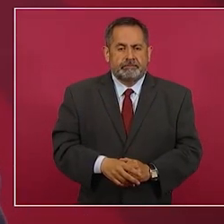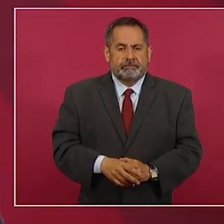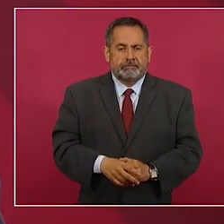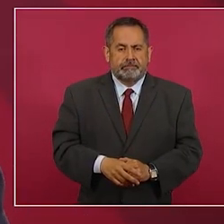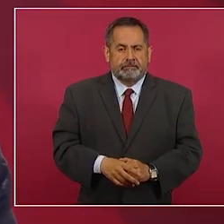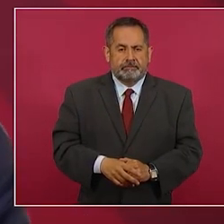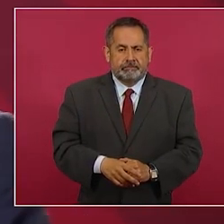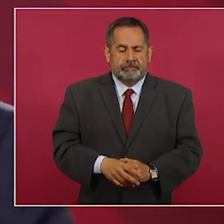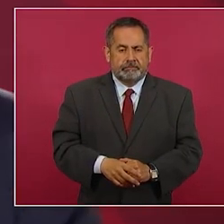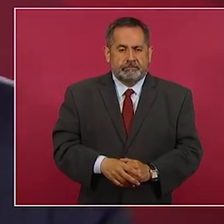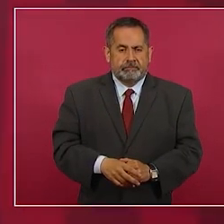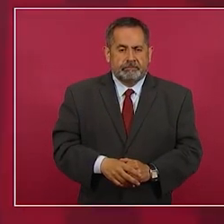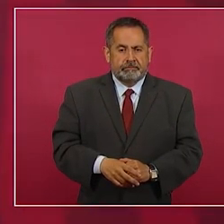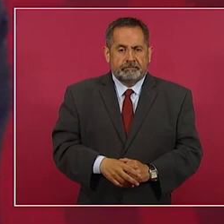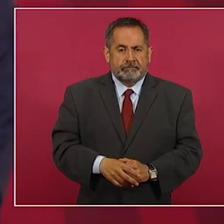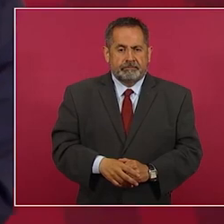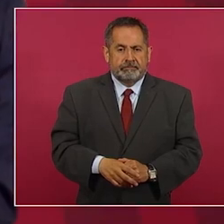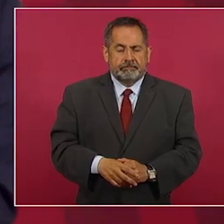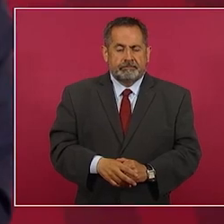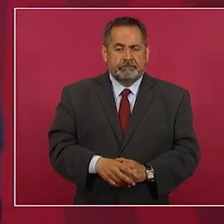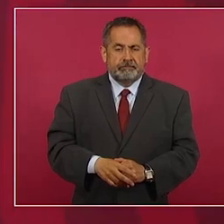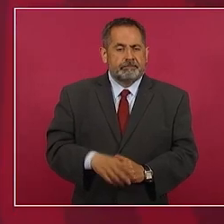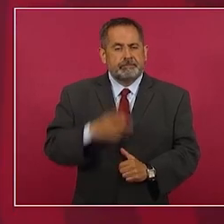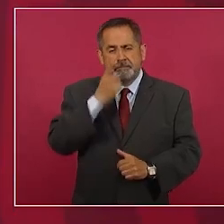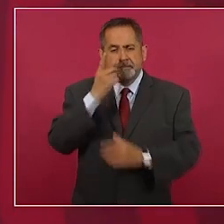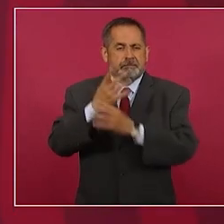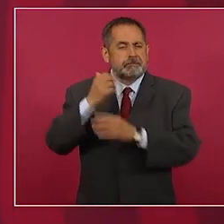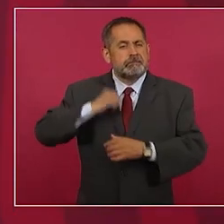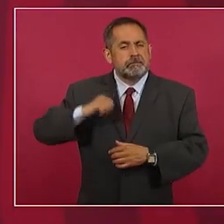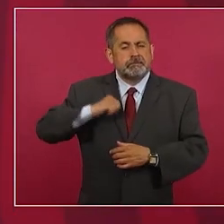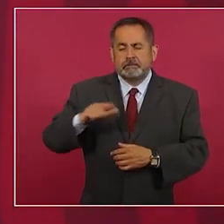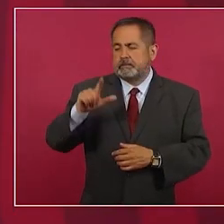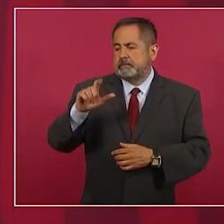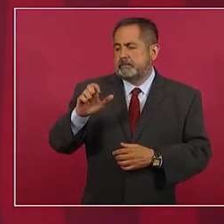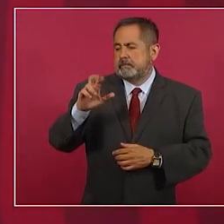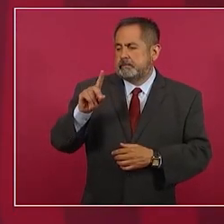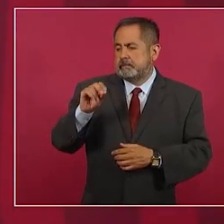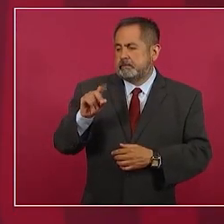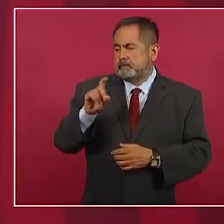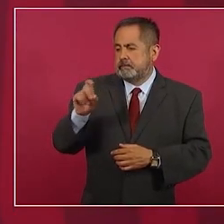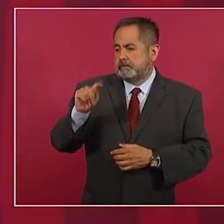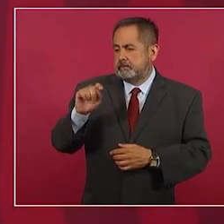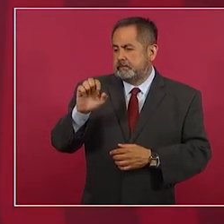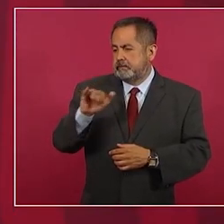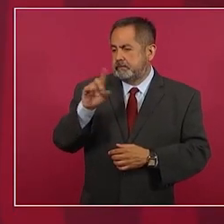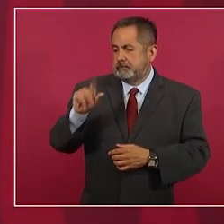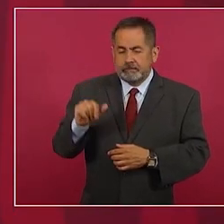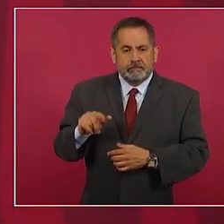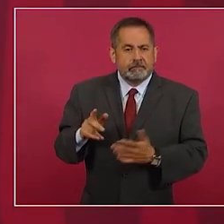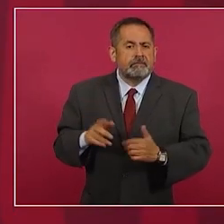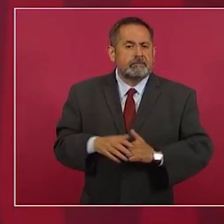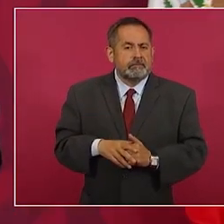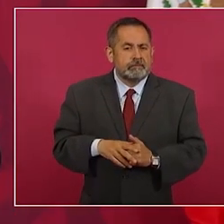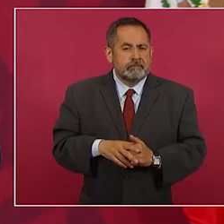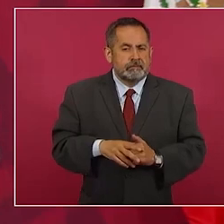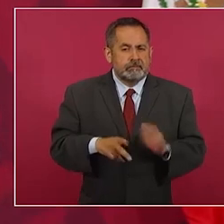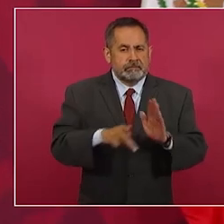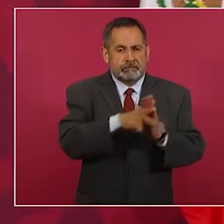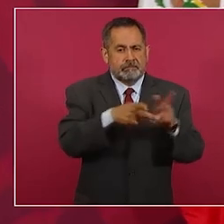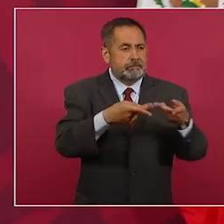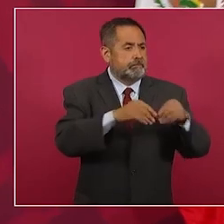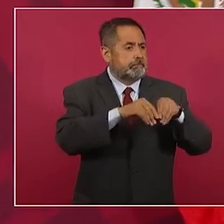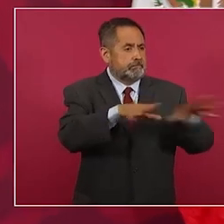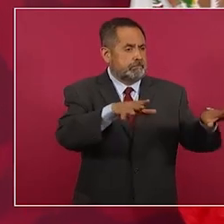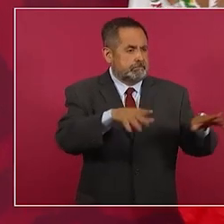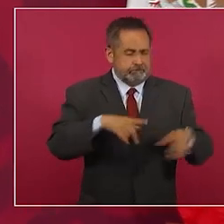decía este lerdo de que la prensa se controla con la